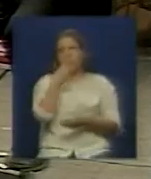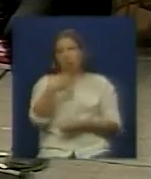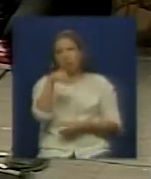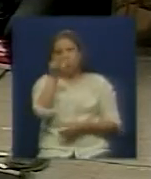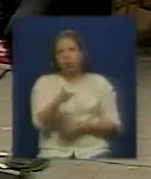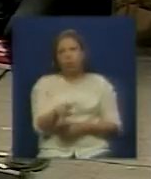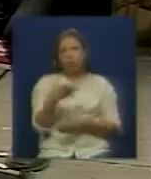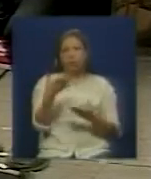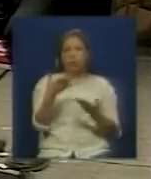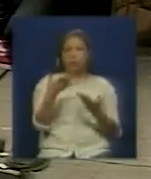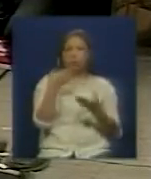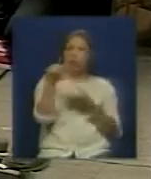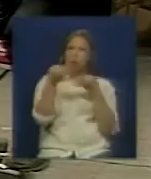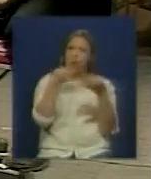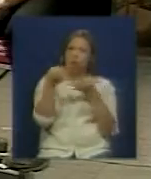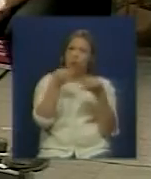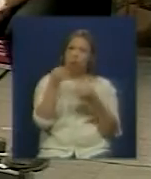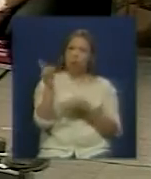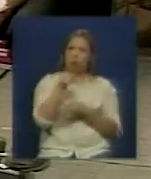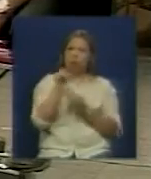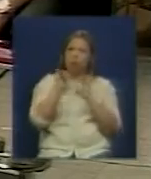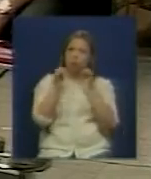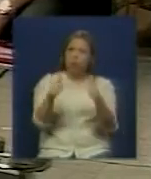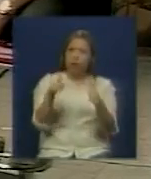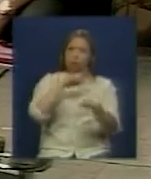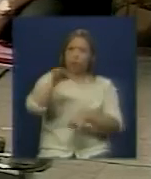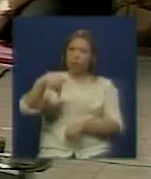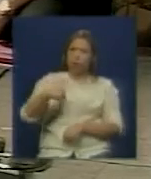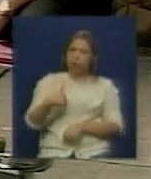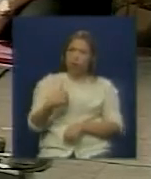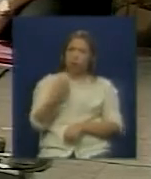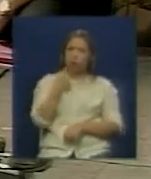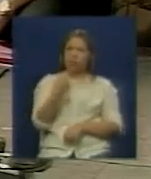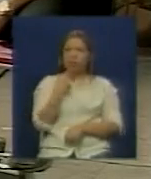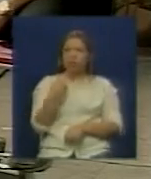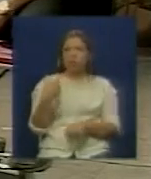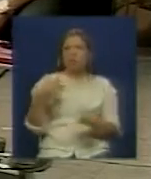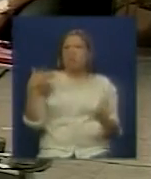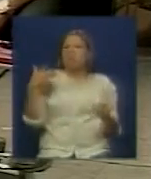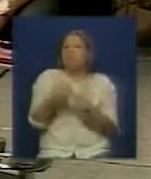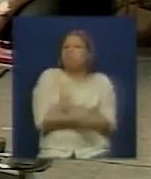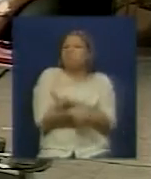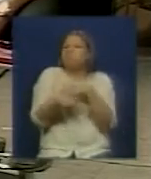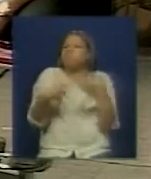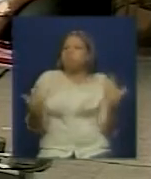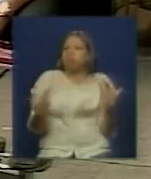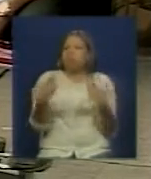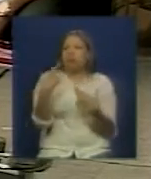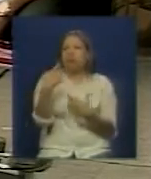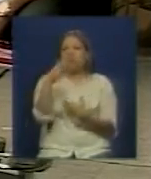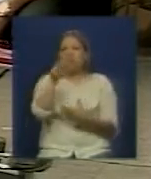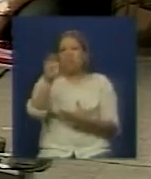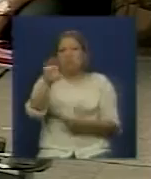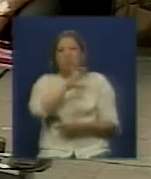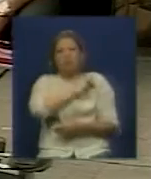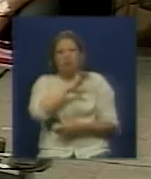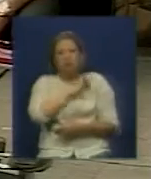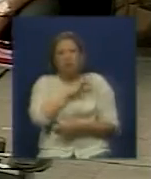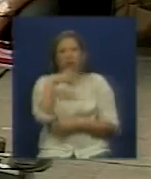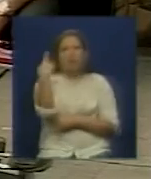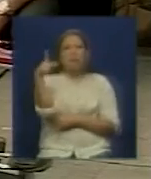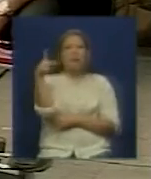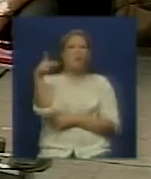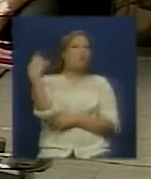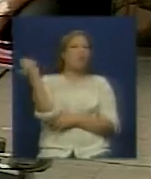Gracias compañera. Vamos a darle una, ¿no? Como nosotros decimos aquí coloquialmente. ¿Qué pasó en el interés de enero? La primera pregunta. Elke. Bueno,